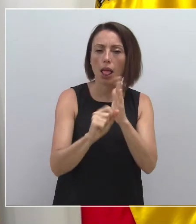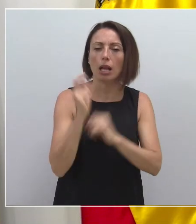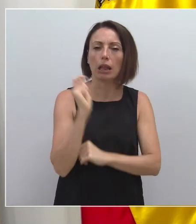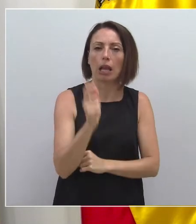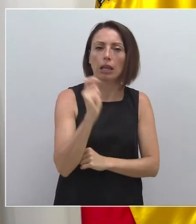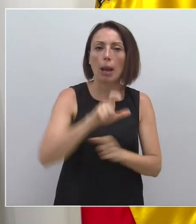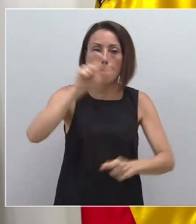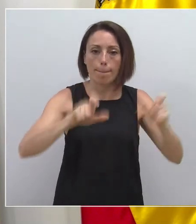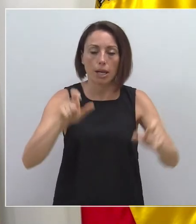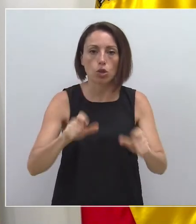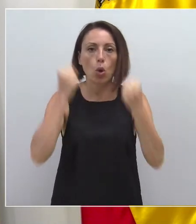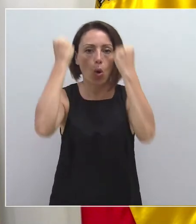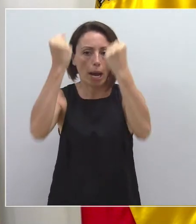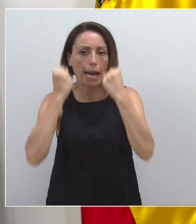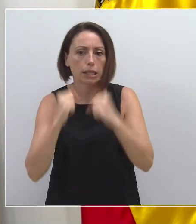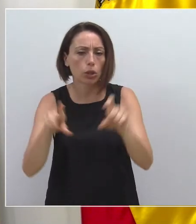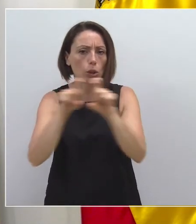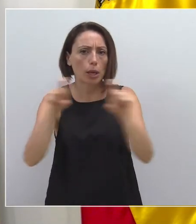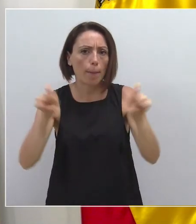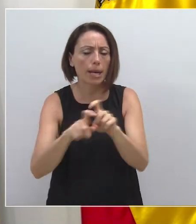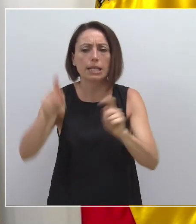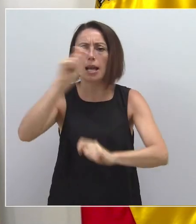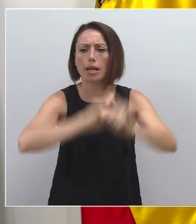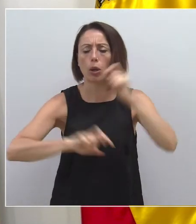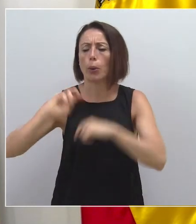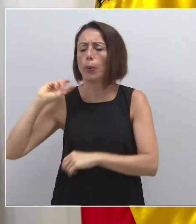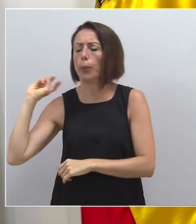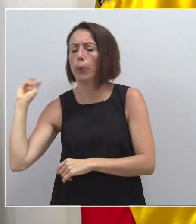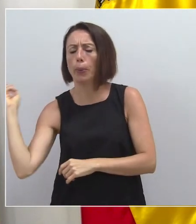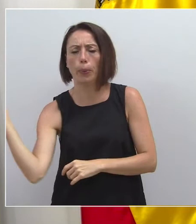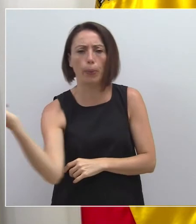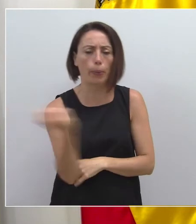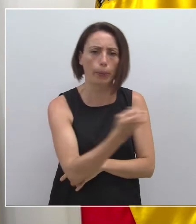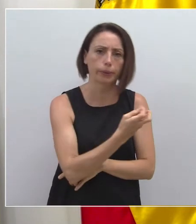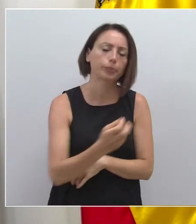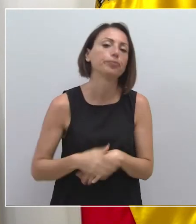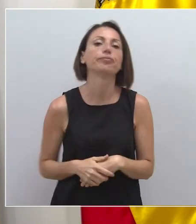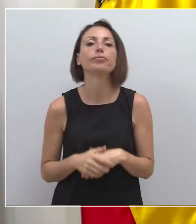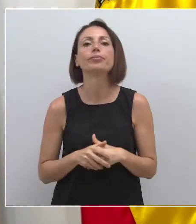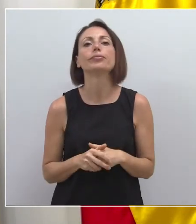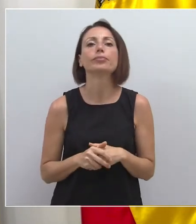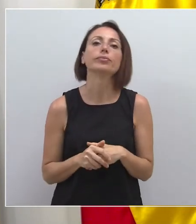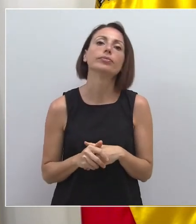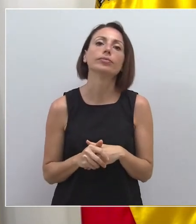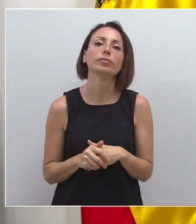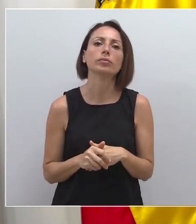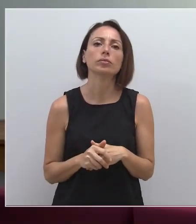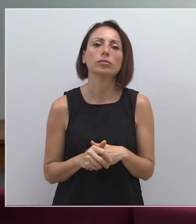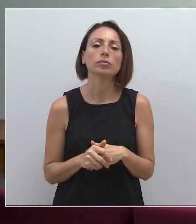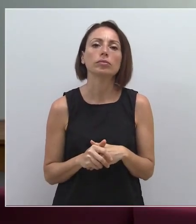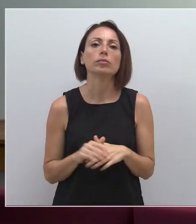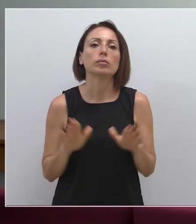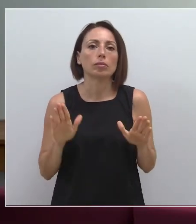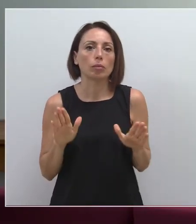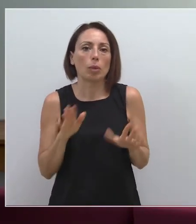personas como de instituciones, empresas, asociaciones o cualquier otro organismo. Pero